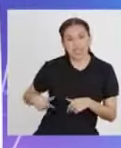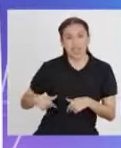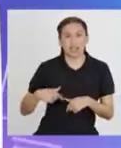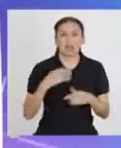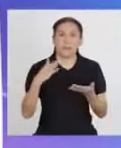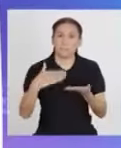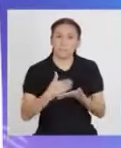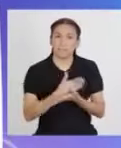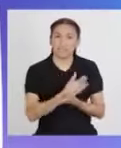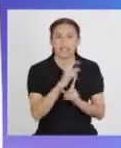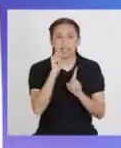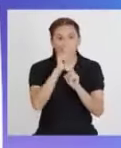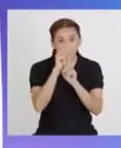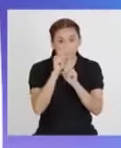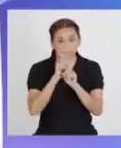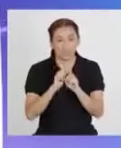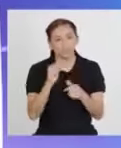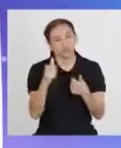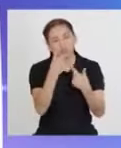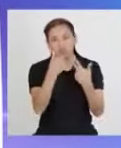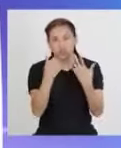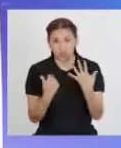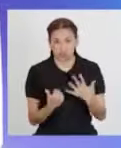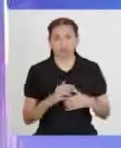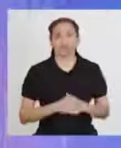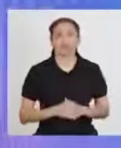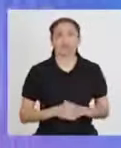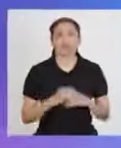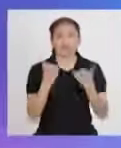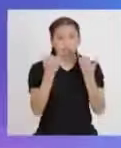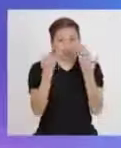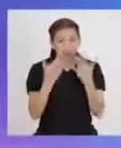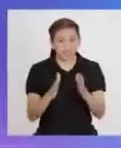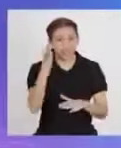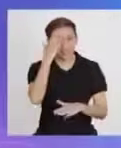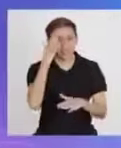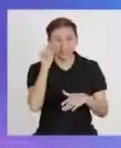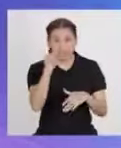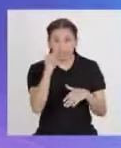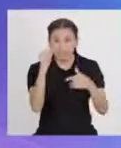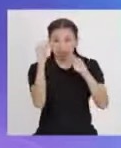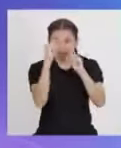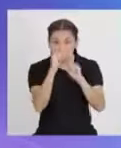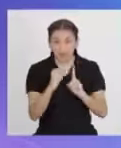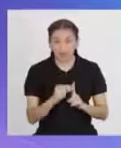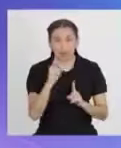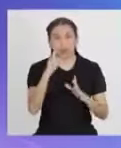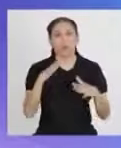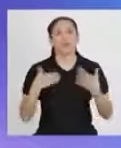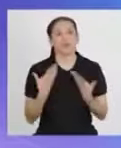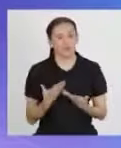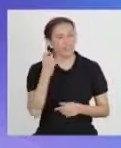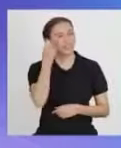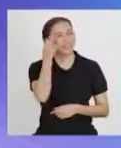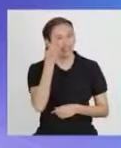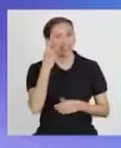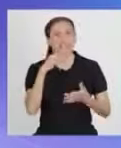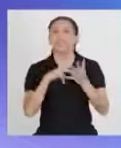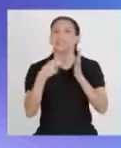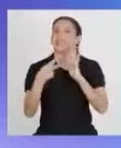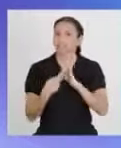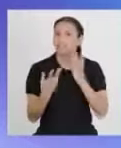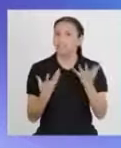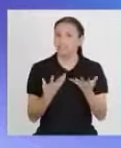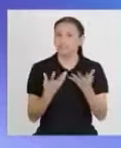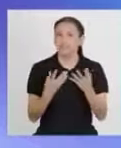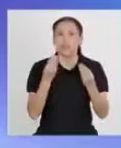hígado, el pescado, las menestras, entre otros. Ahora que ya saben estos términos, pueden entender qué es